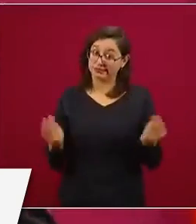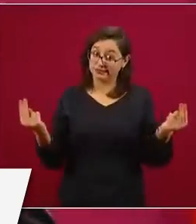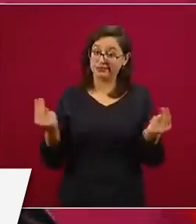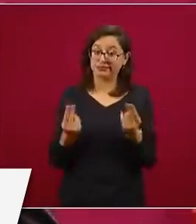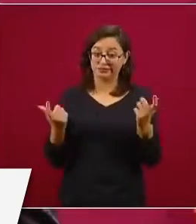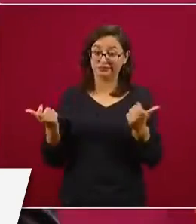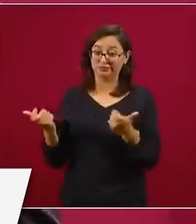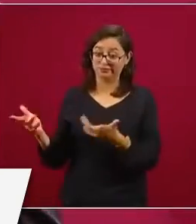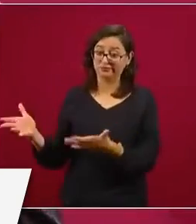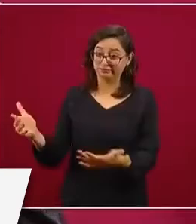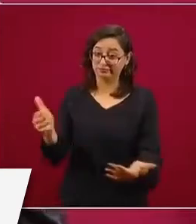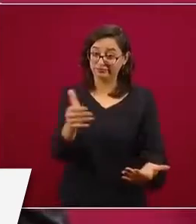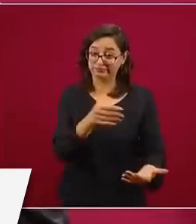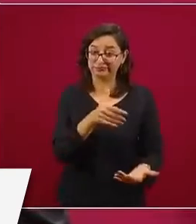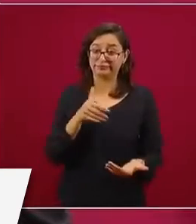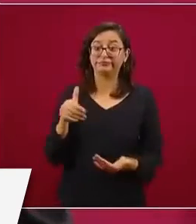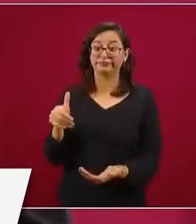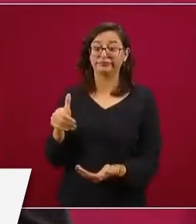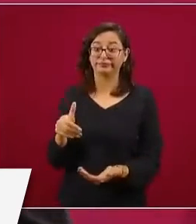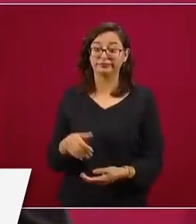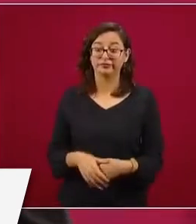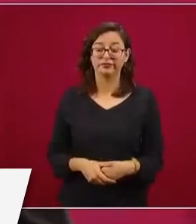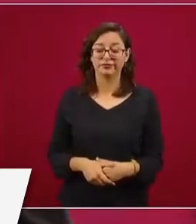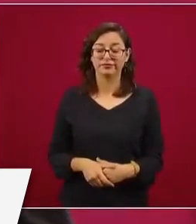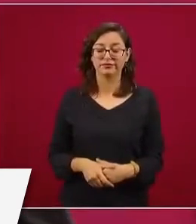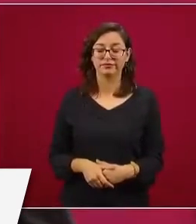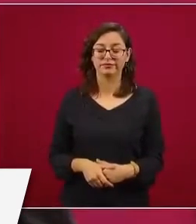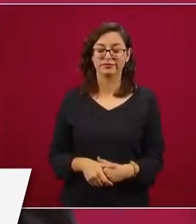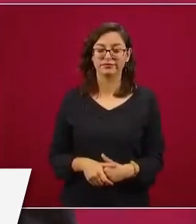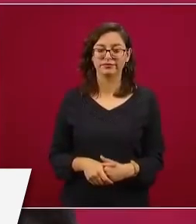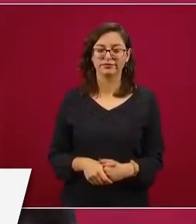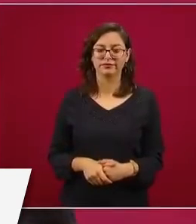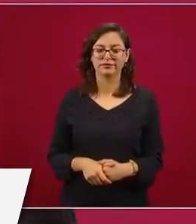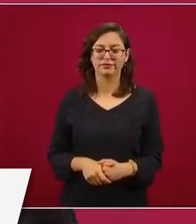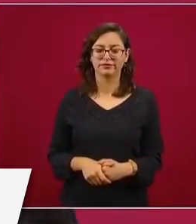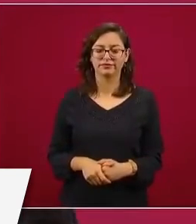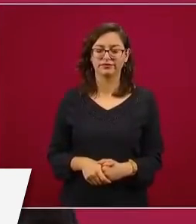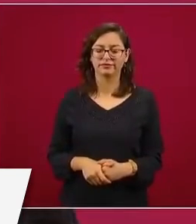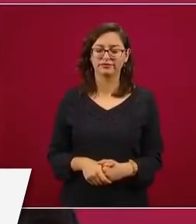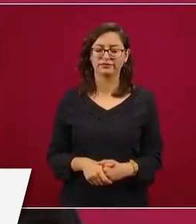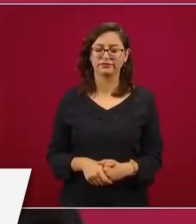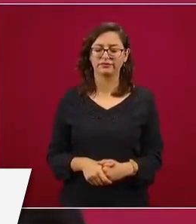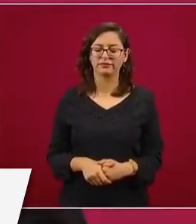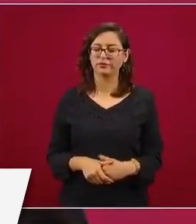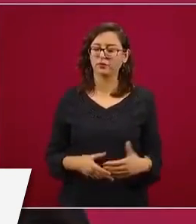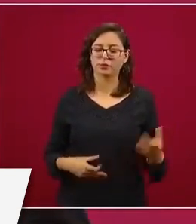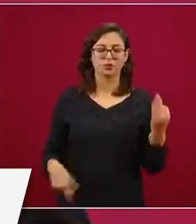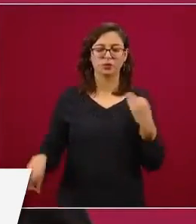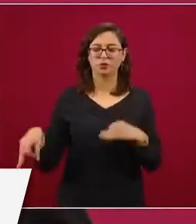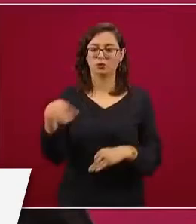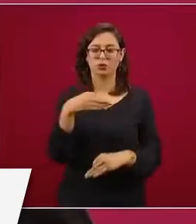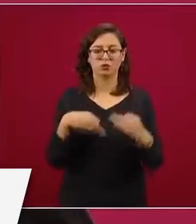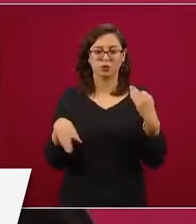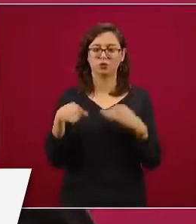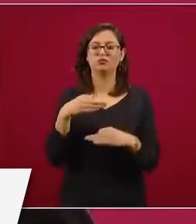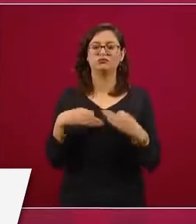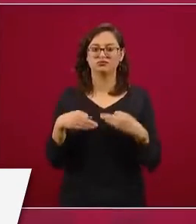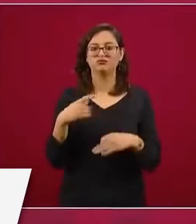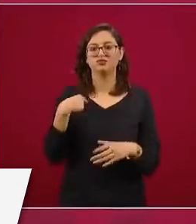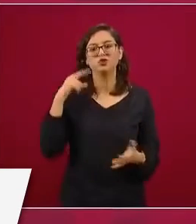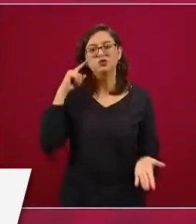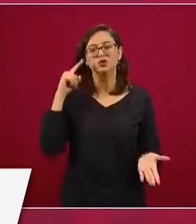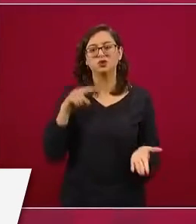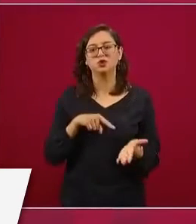todos. Yo creo que sí vamos a